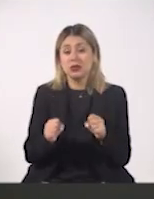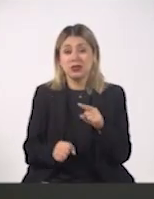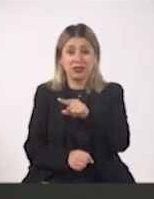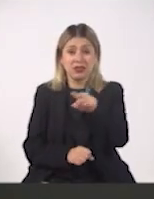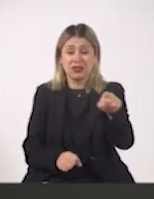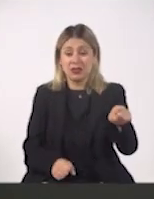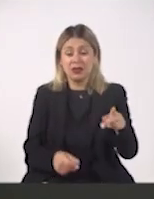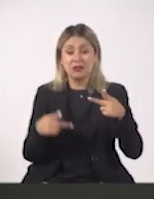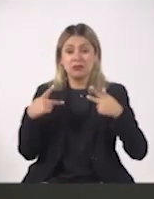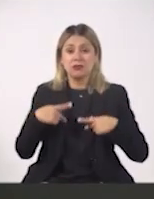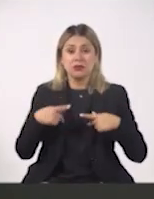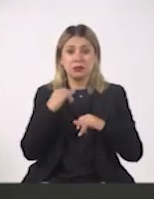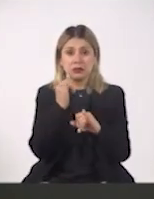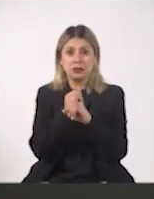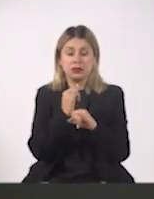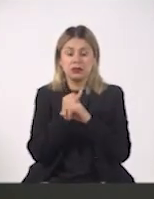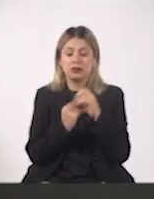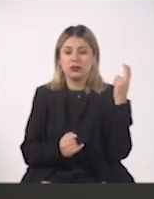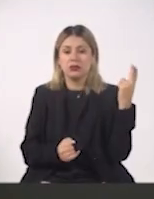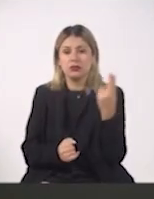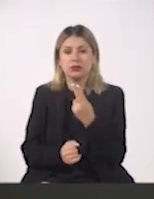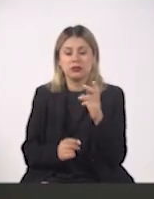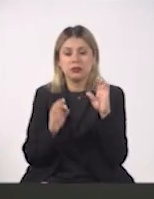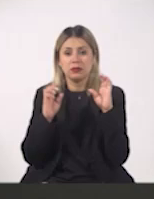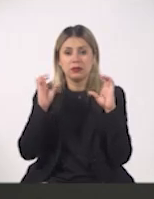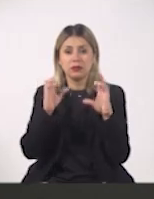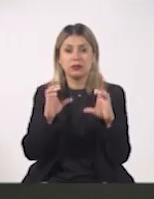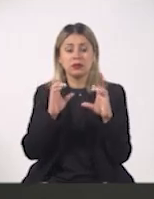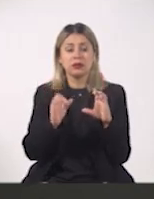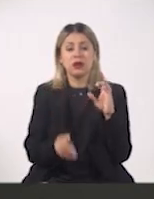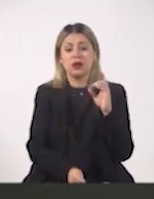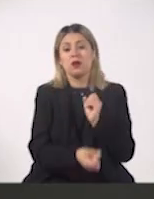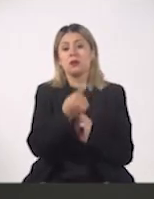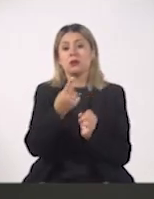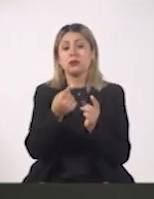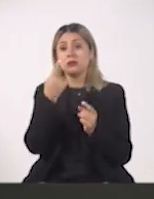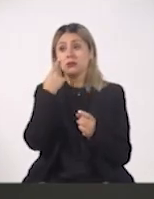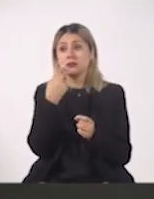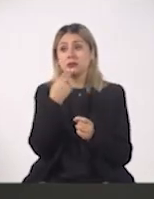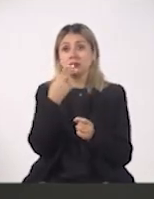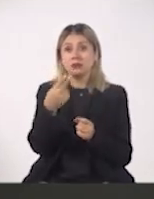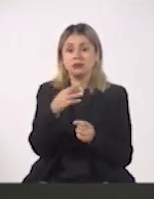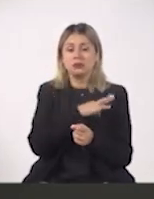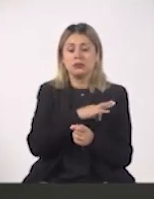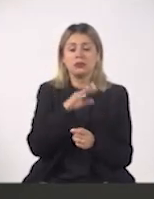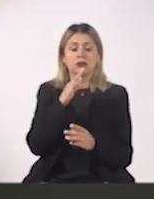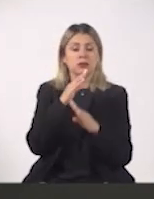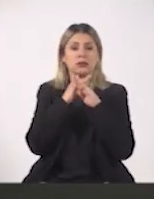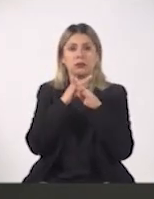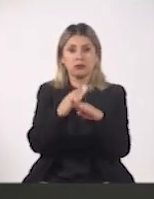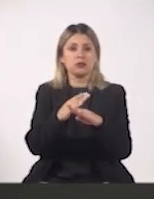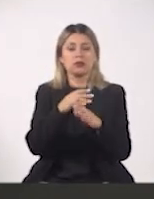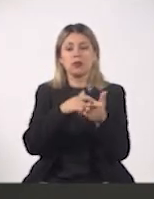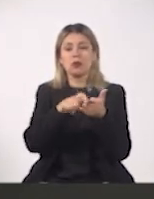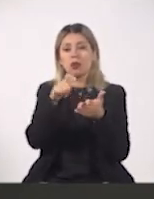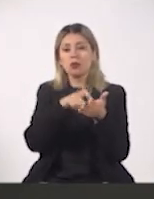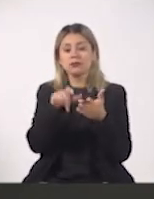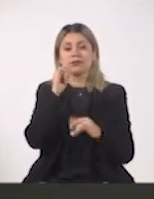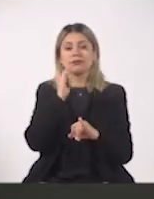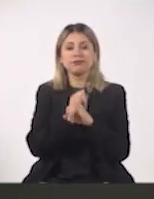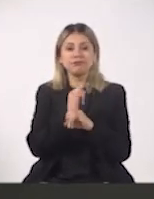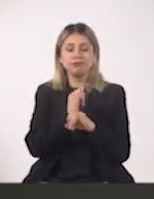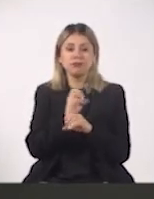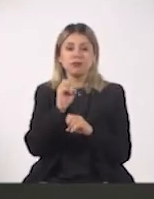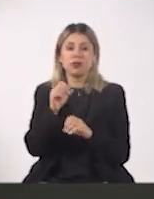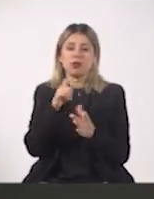transacciones en Internet, es clave. Entonces tú puedes, en algunos casos, la plataforma bancaria te permite bloquear compras por Internet o compras